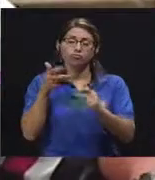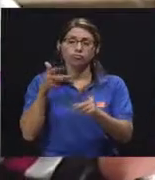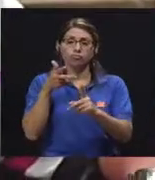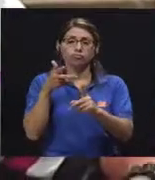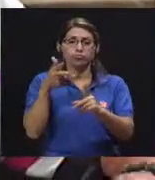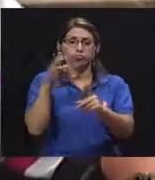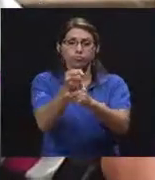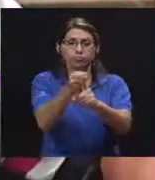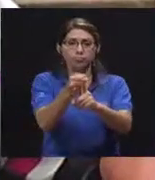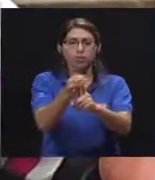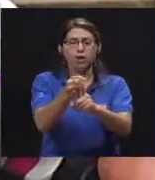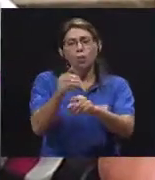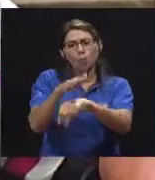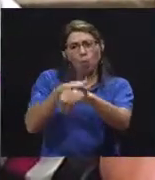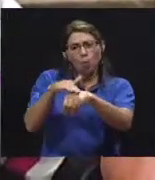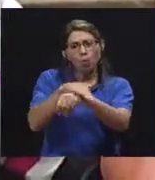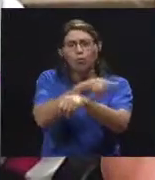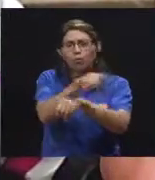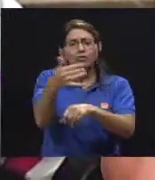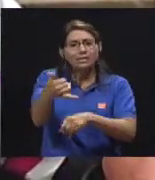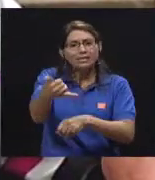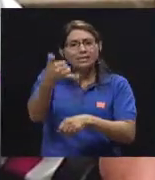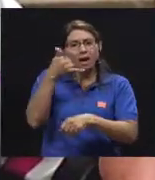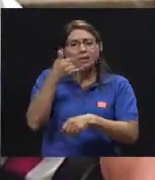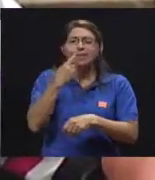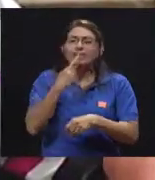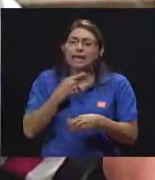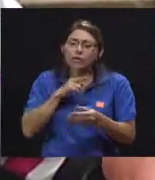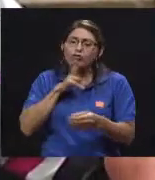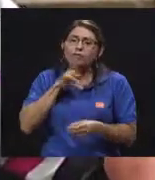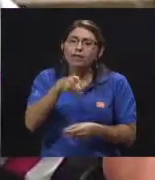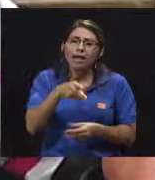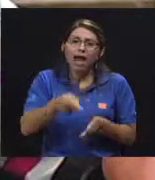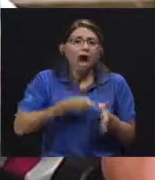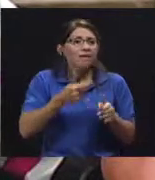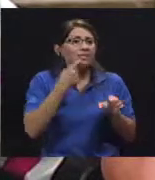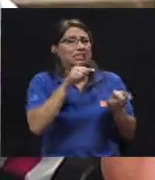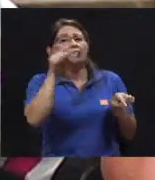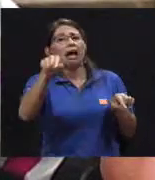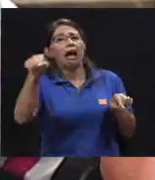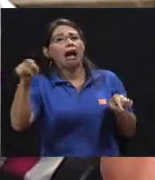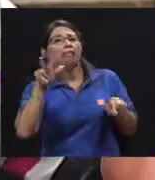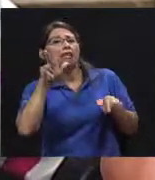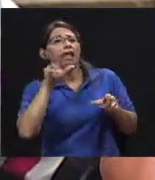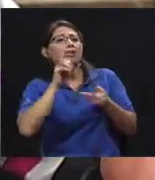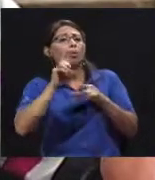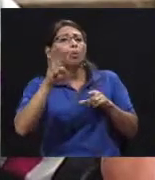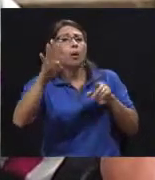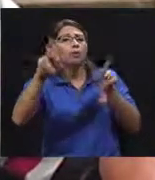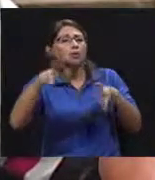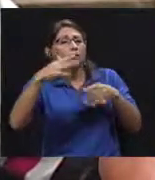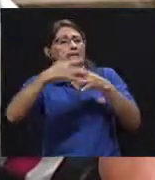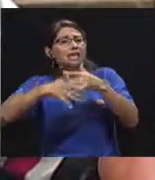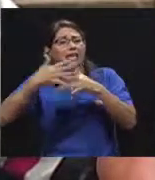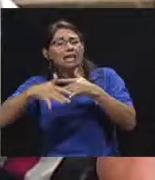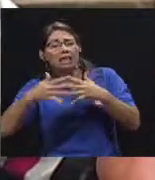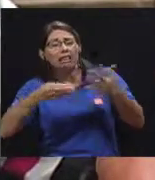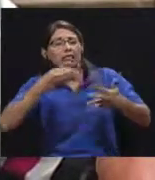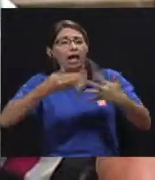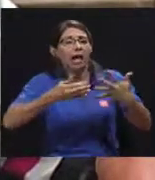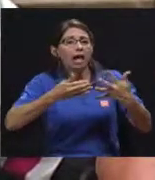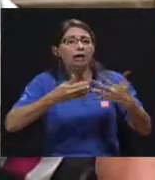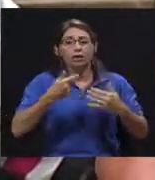favor sean lo más honestos posibles. Hay veces que nos dicen que hay tres, cuatro personas afectadas y nada más hay una persona con